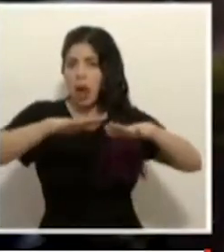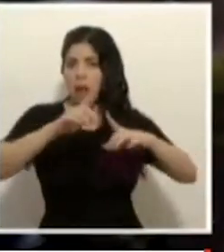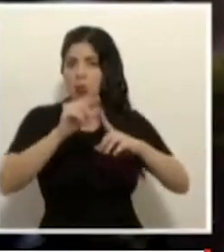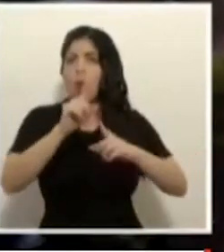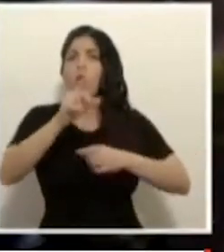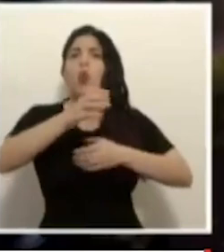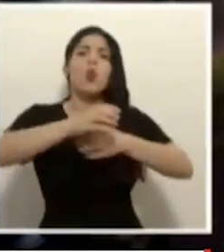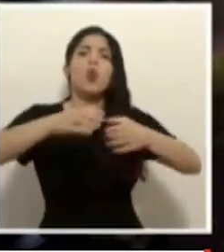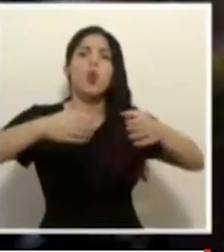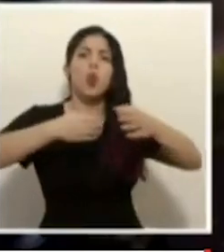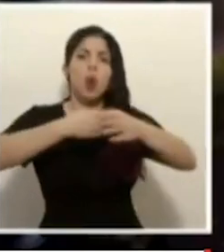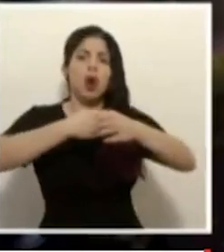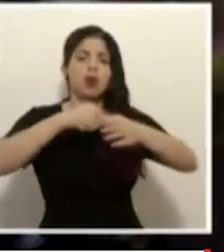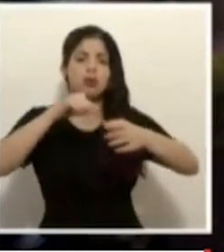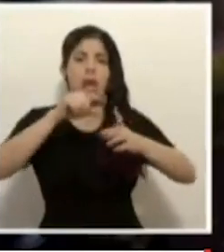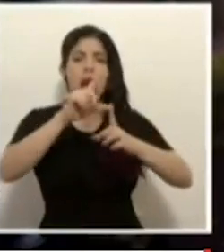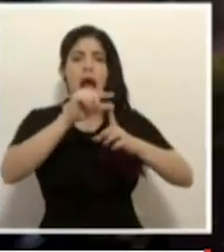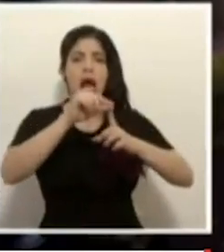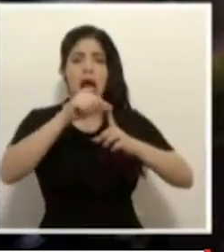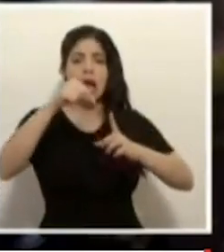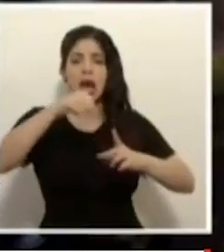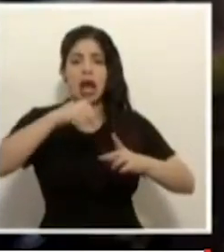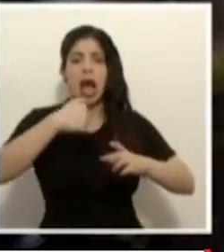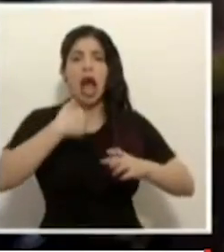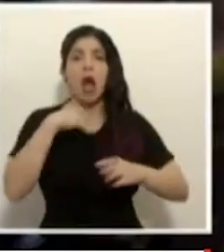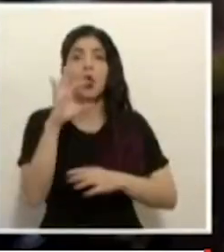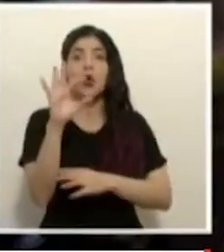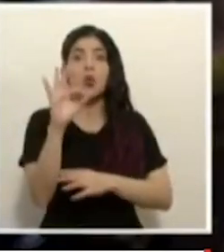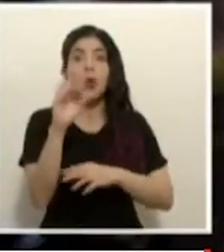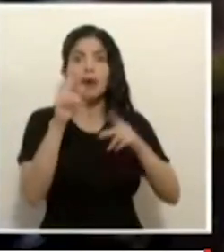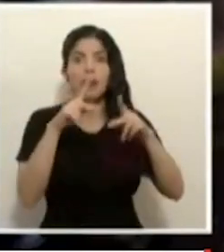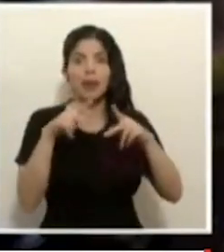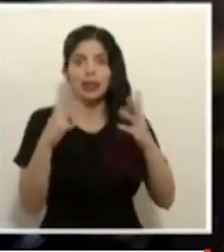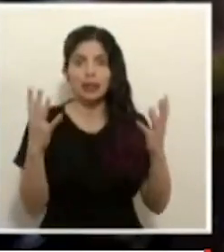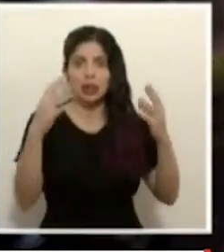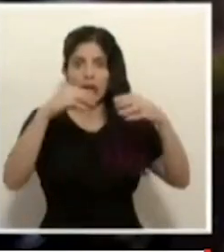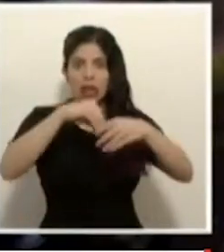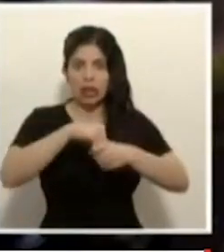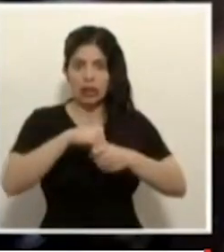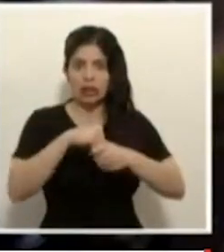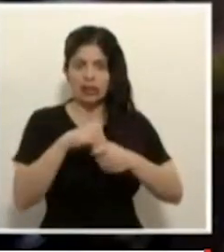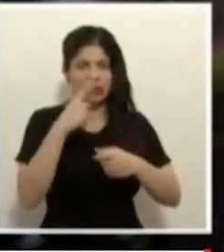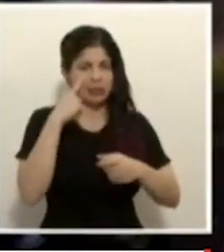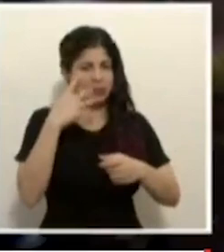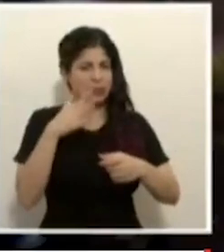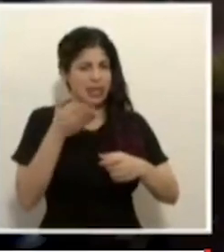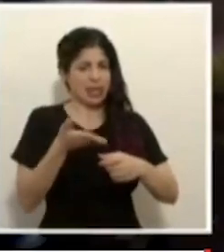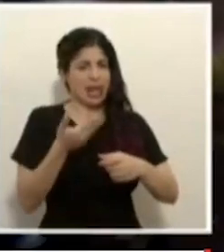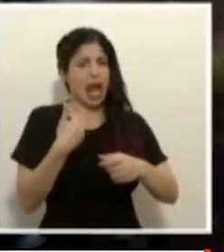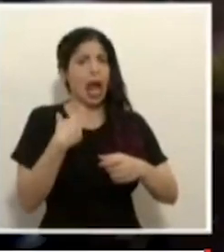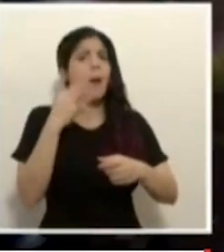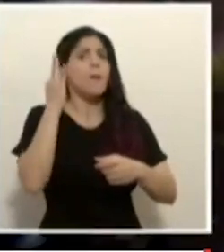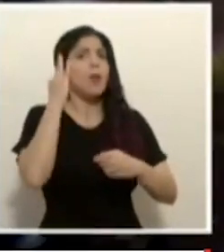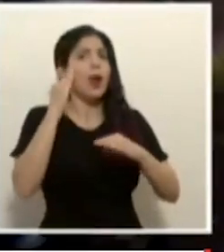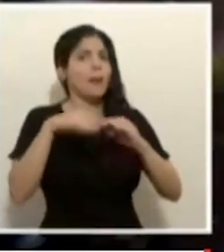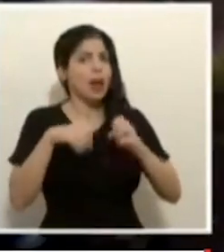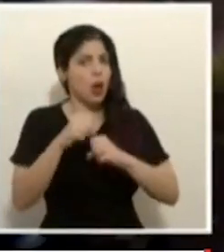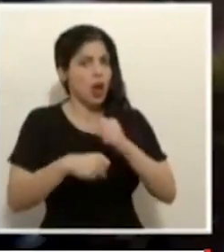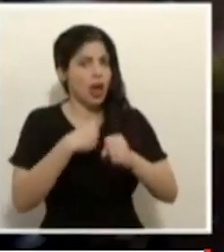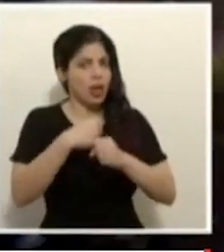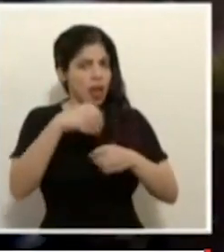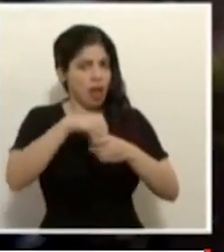habitación donde había al menos nueve personas incluso con una fuerte sospecha que había mujeres menores de edad